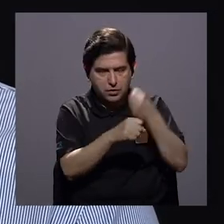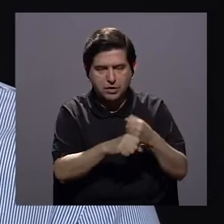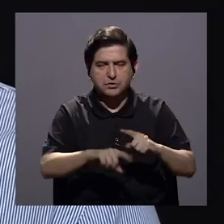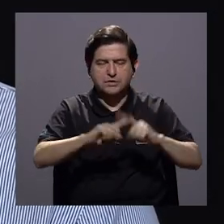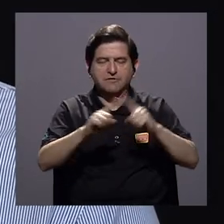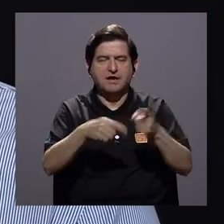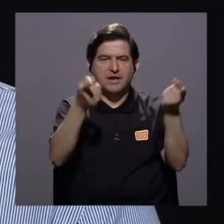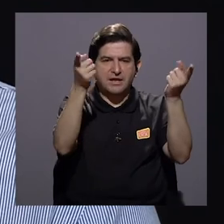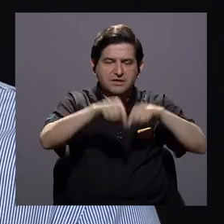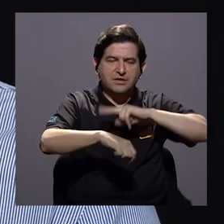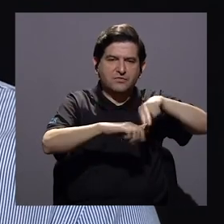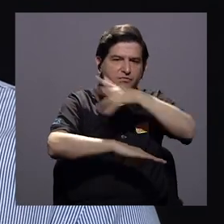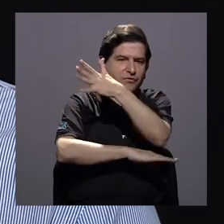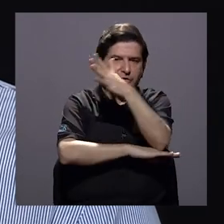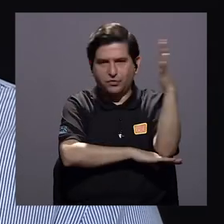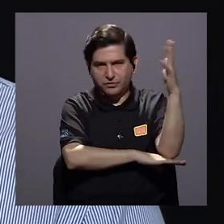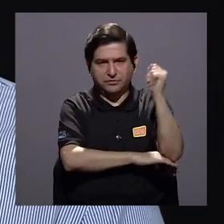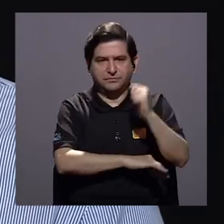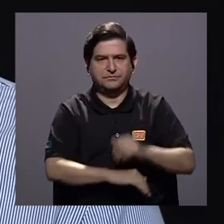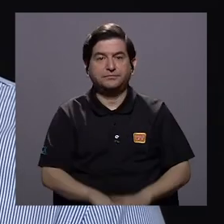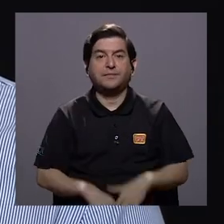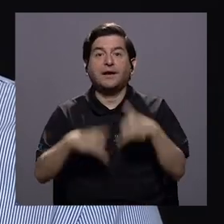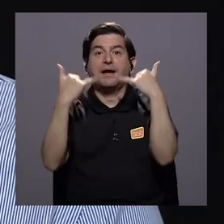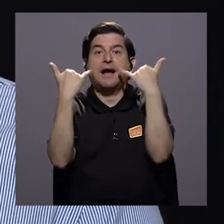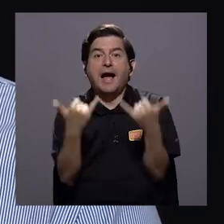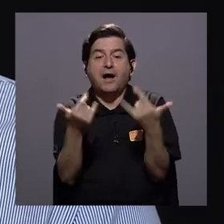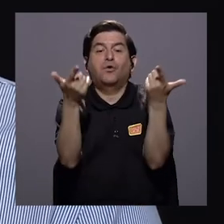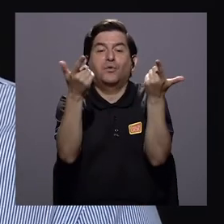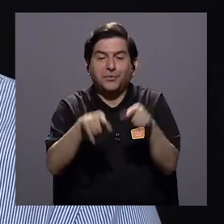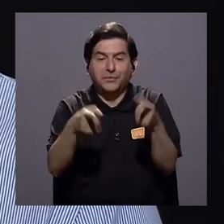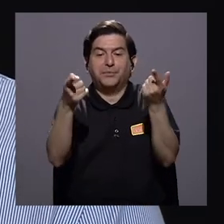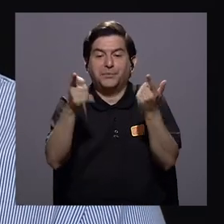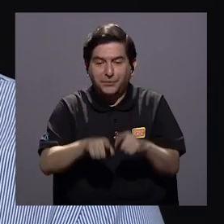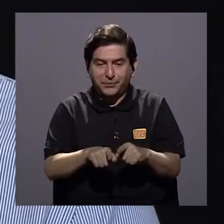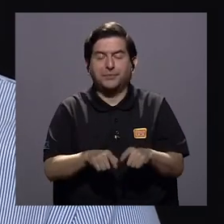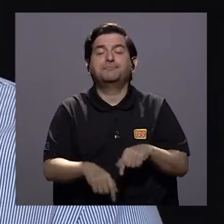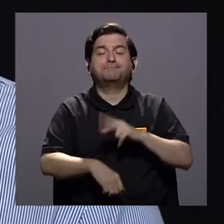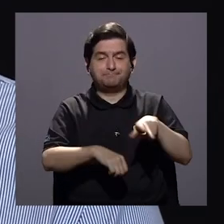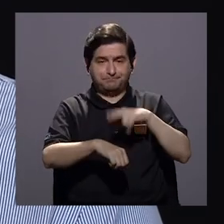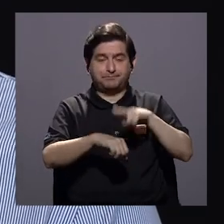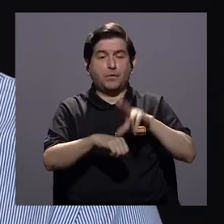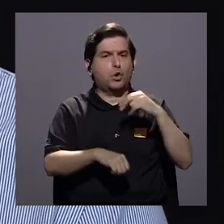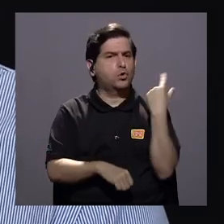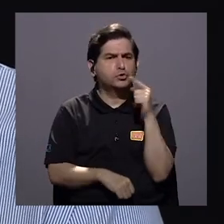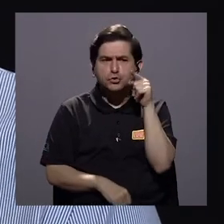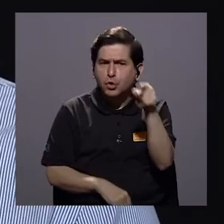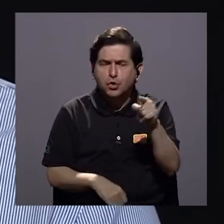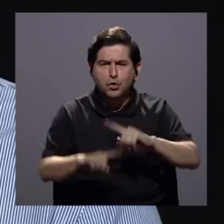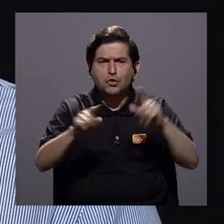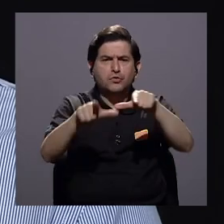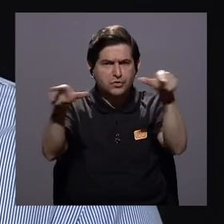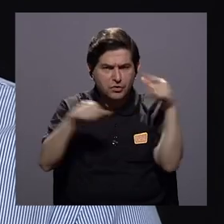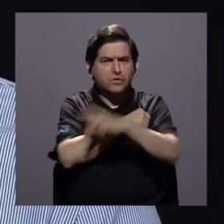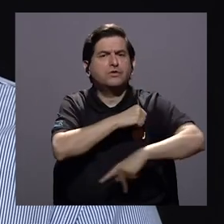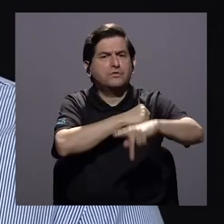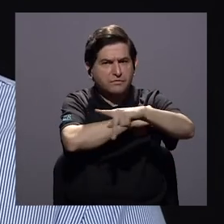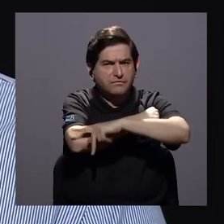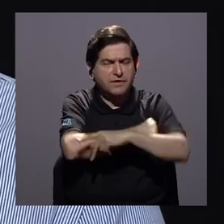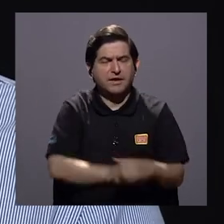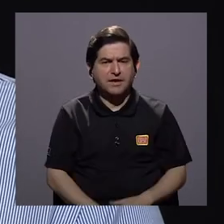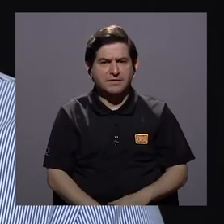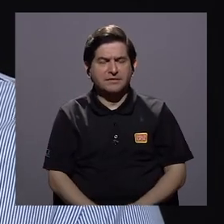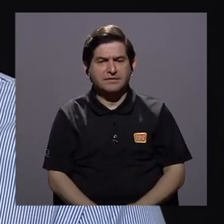por los fenómenos normales de la naturaleza ahora va a estar sucediendo probablemente muy a menudo no solo ahí sino en otras partes del país